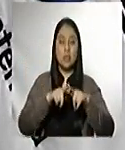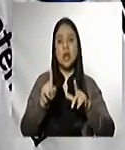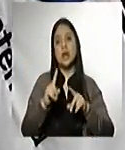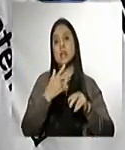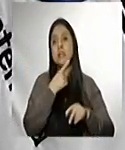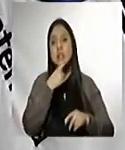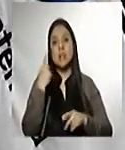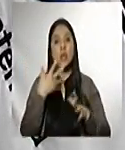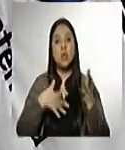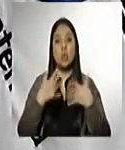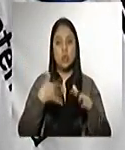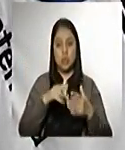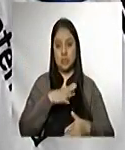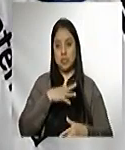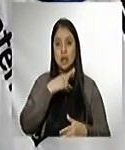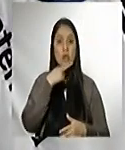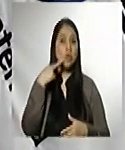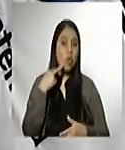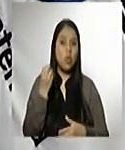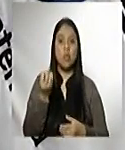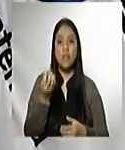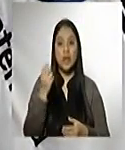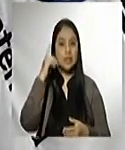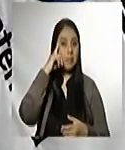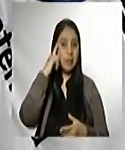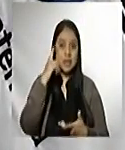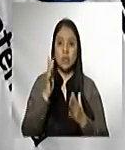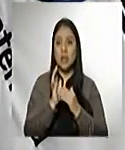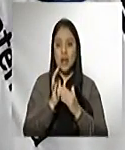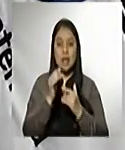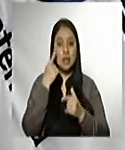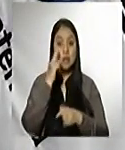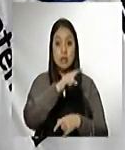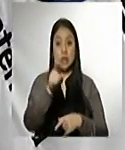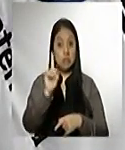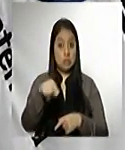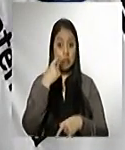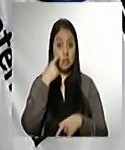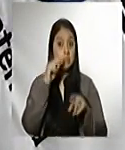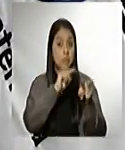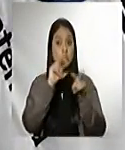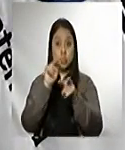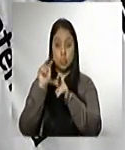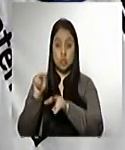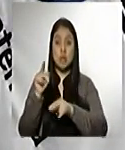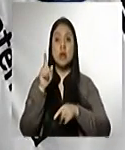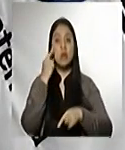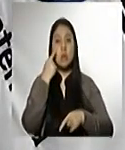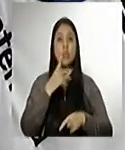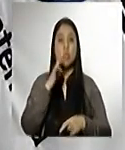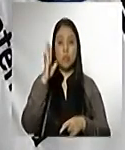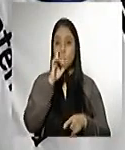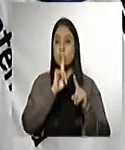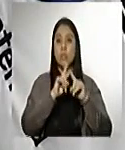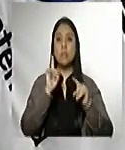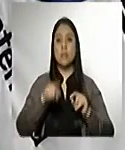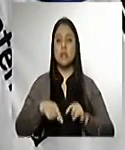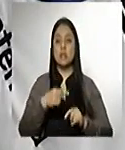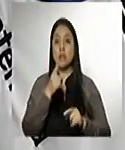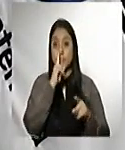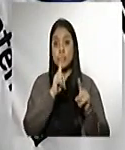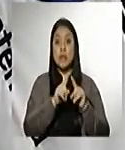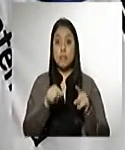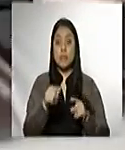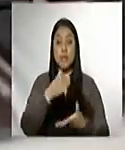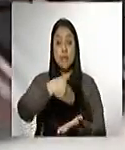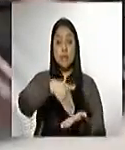sanitarias. Solicitamos a las municipalidades velar por el cumplimiento respectivo. Asimismo, en los centros